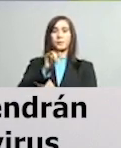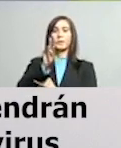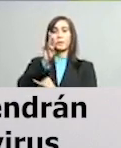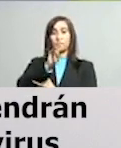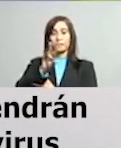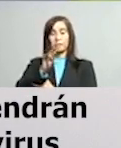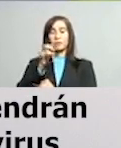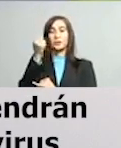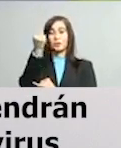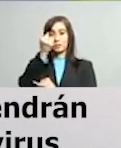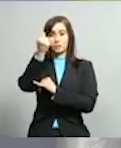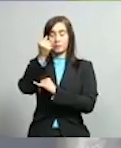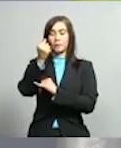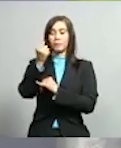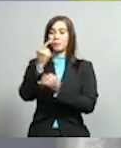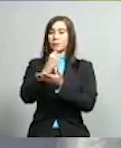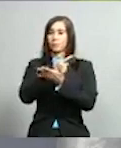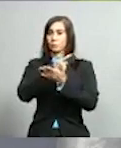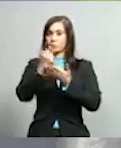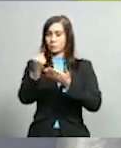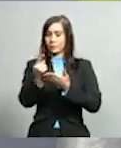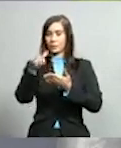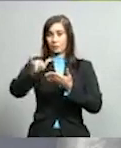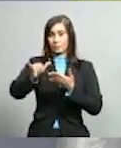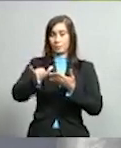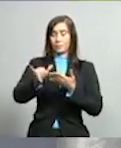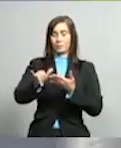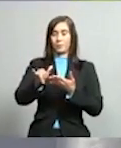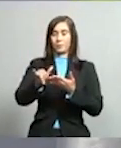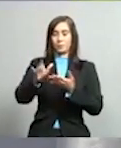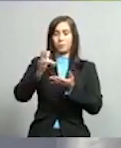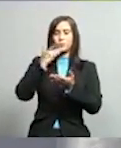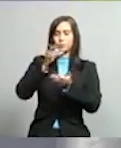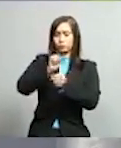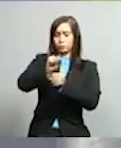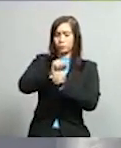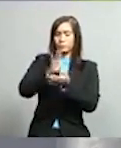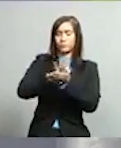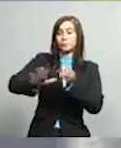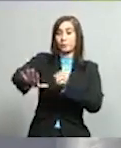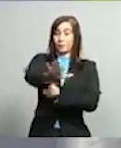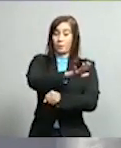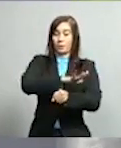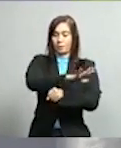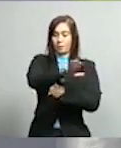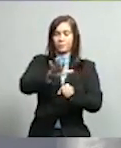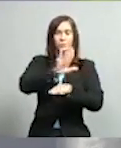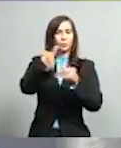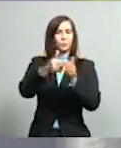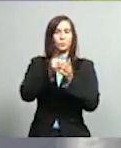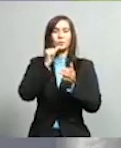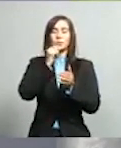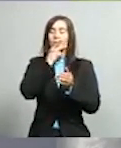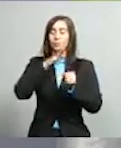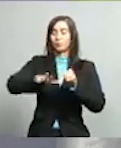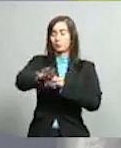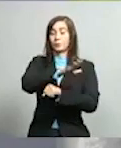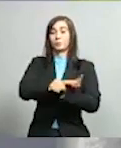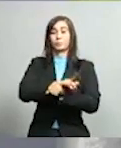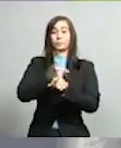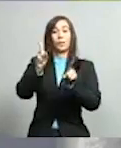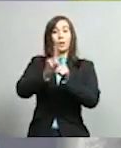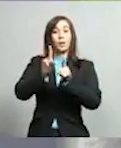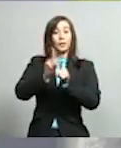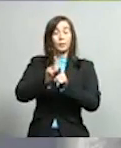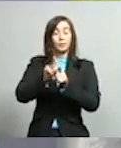E igualmente queremos informar que recibimos la donación de